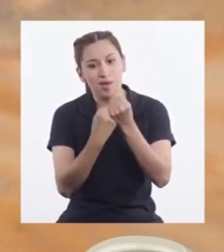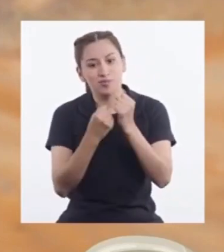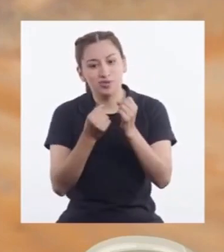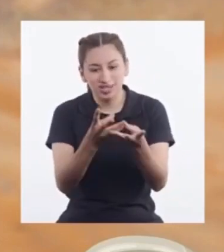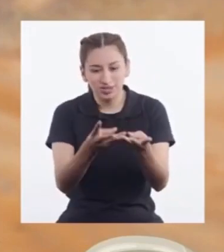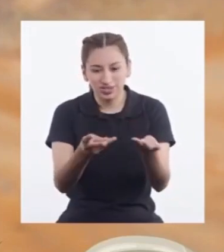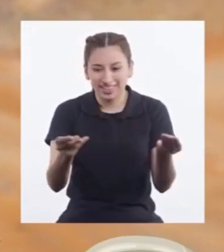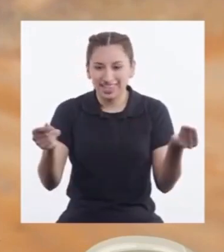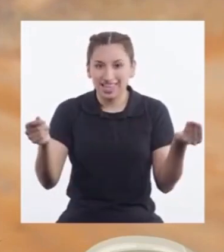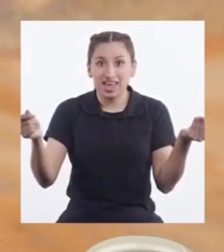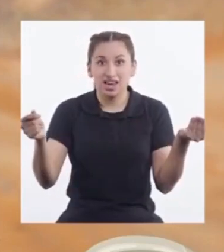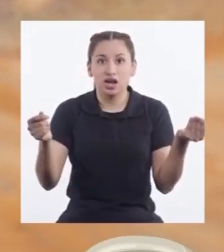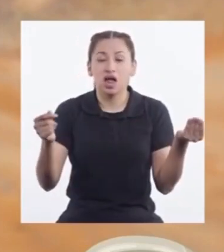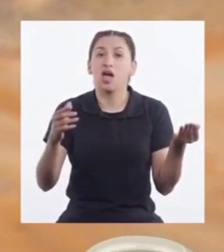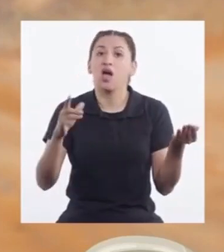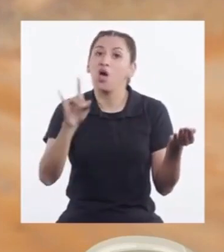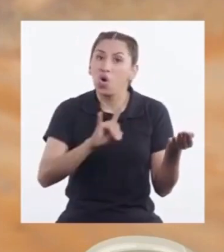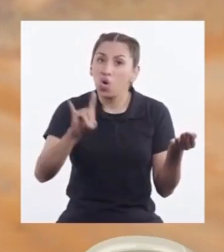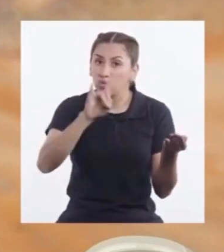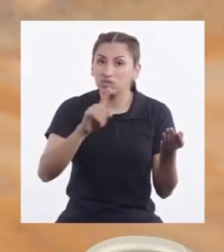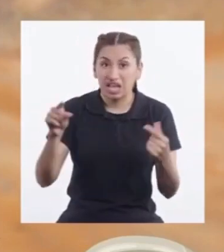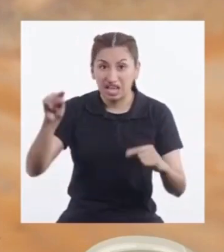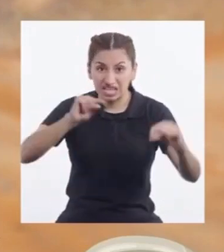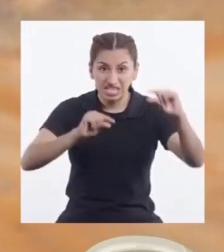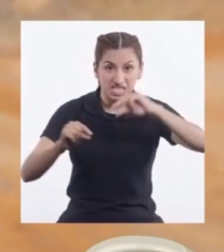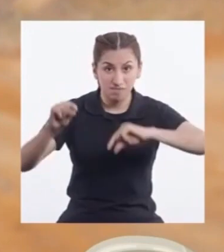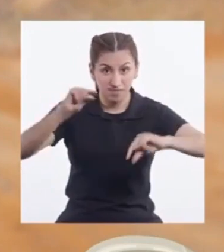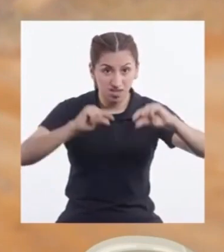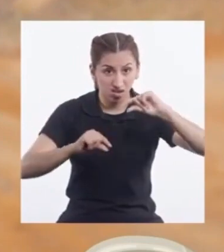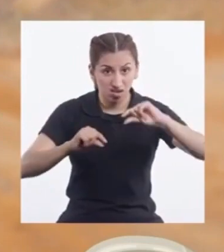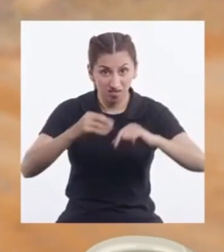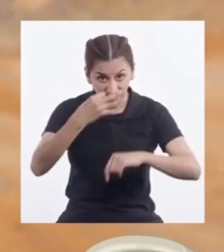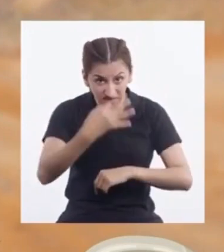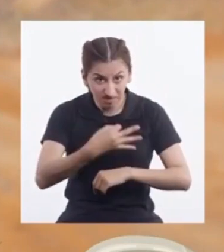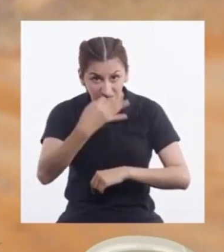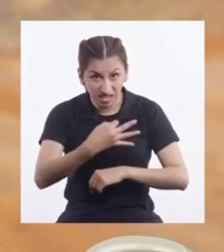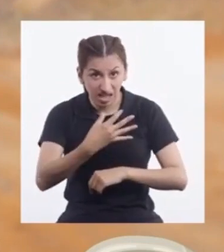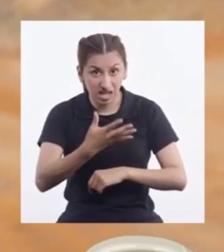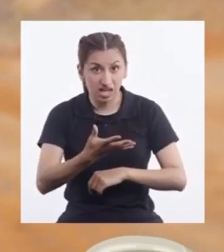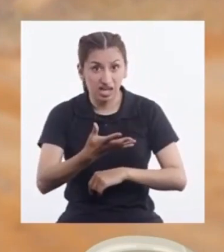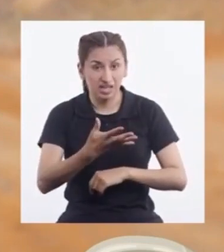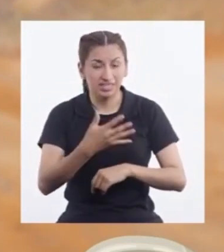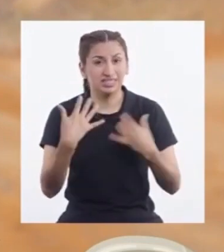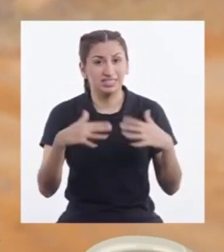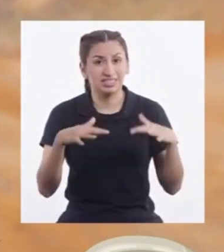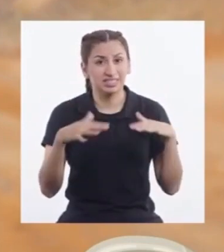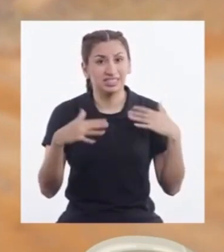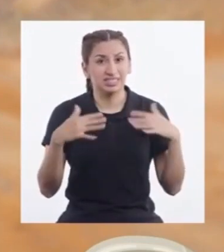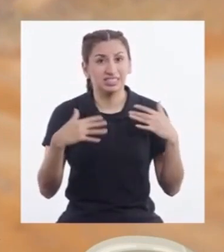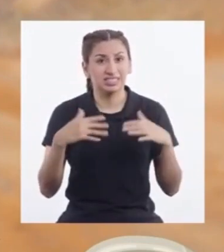suelo Es el uso De elementos Químicos ¿Es verdad esto?